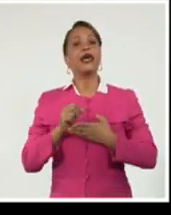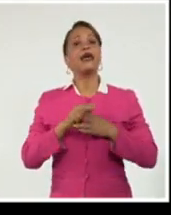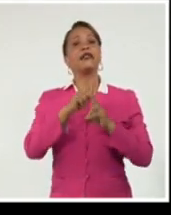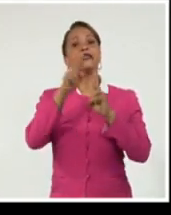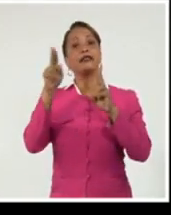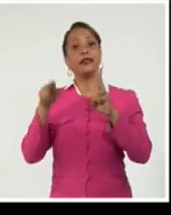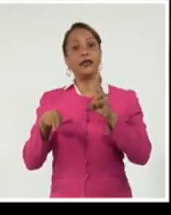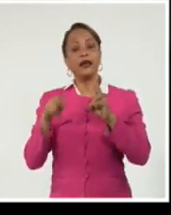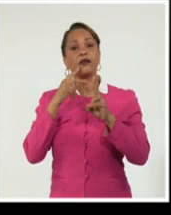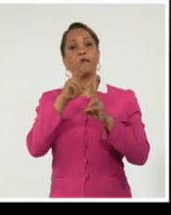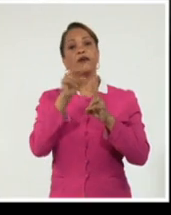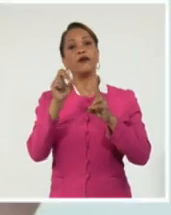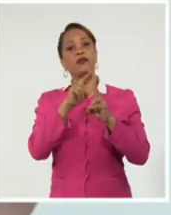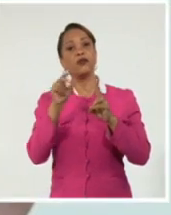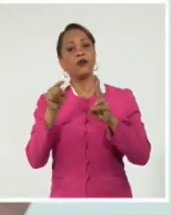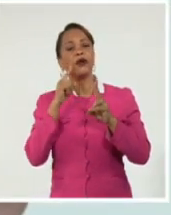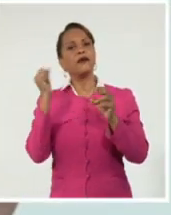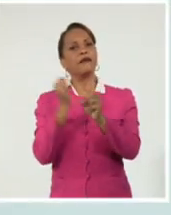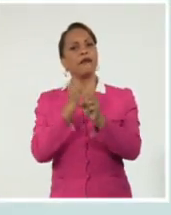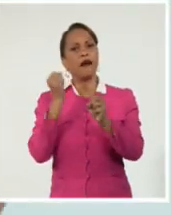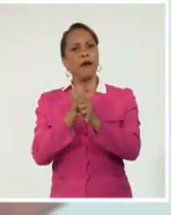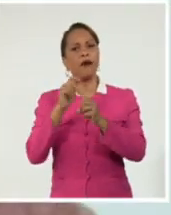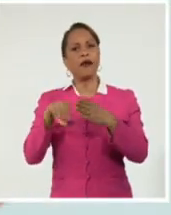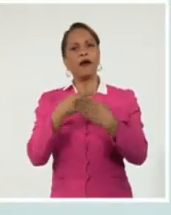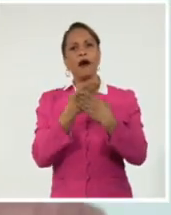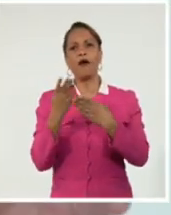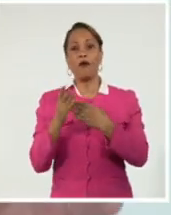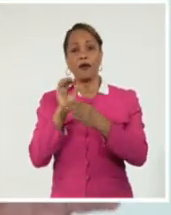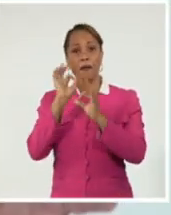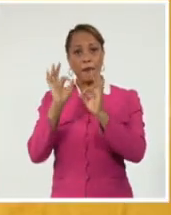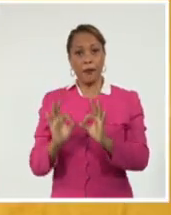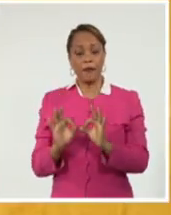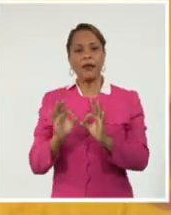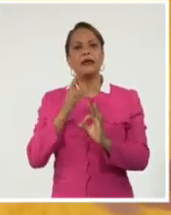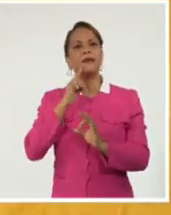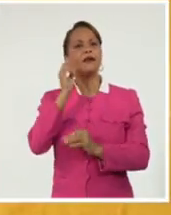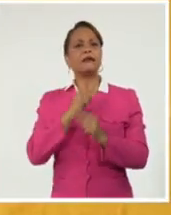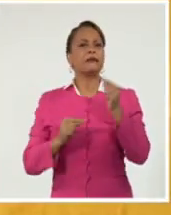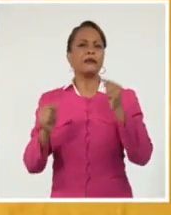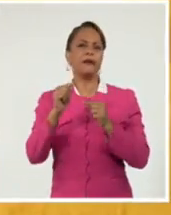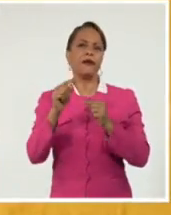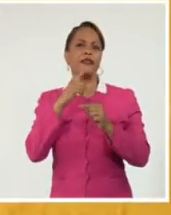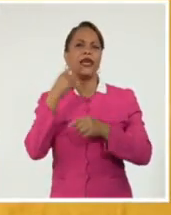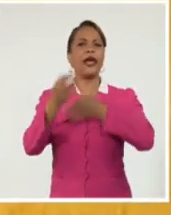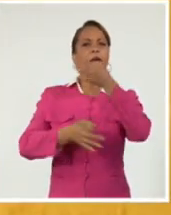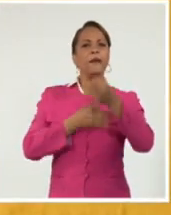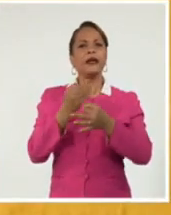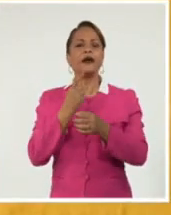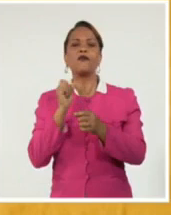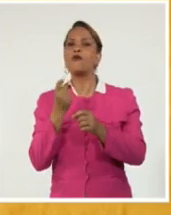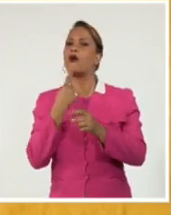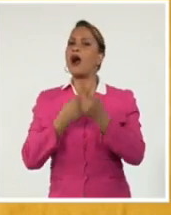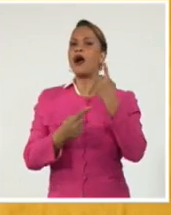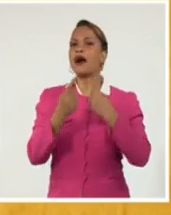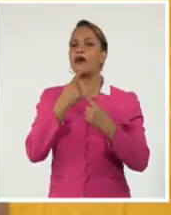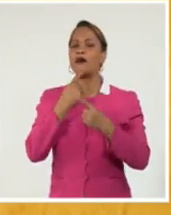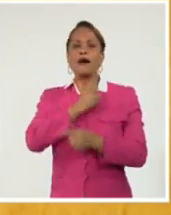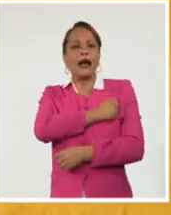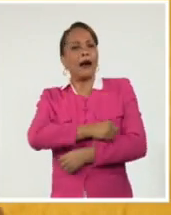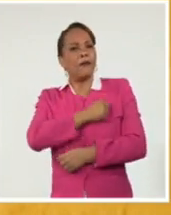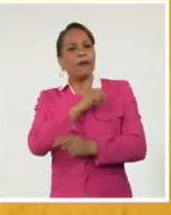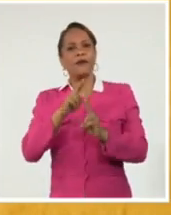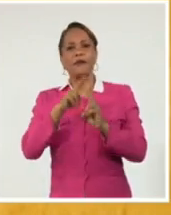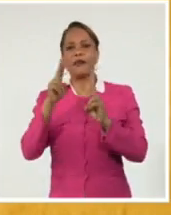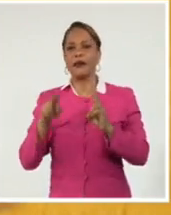reconocimiento a esa vasta obra de Corina Mestri, pero sobre todo, confiesa, un motivo para seguir amando al teatro hasta que sus fuerzas lo